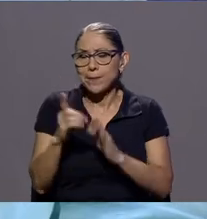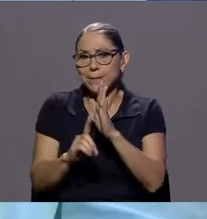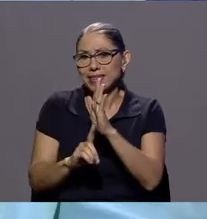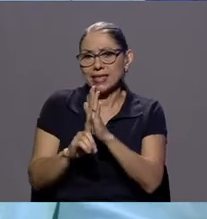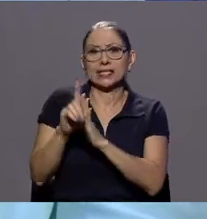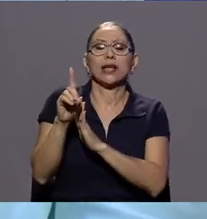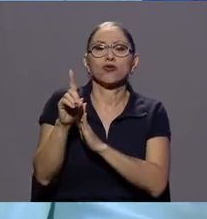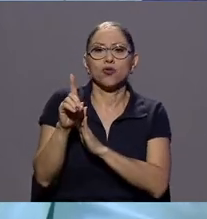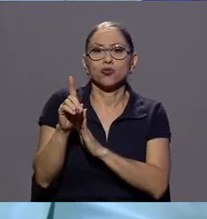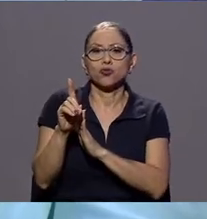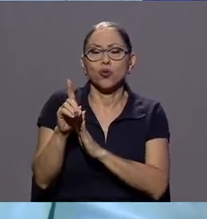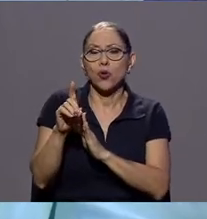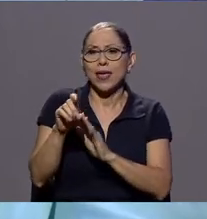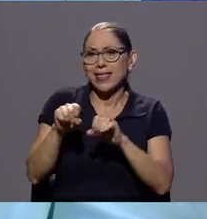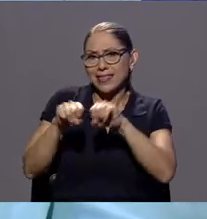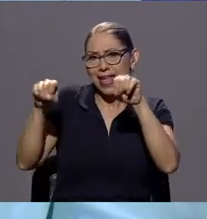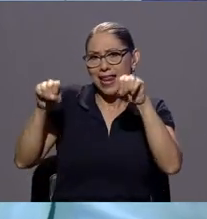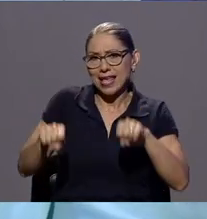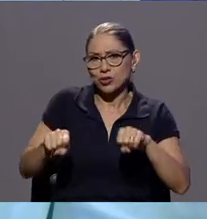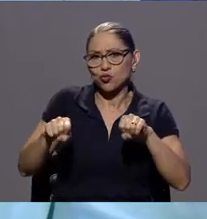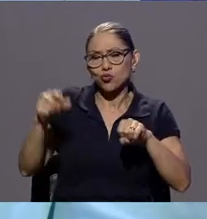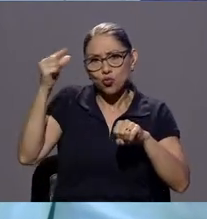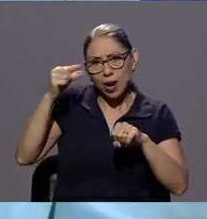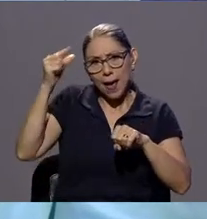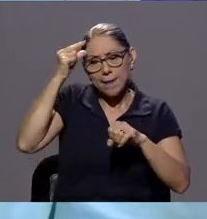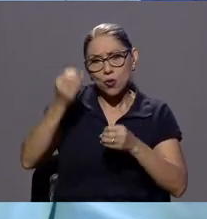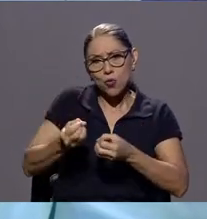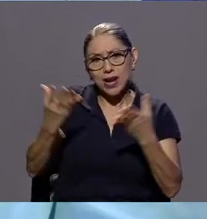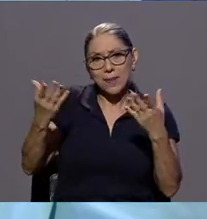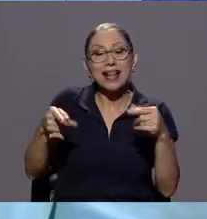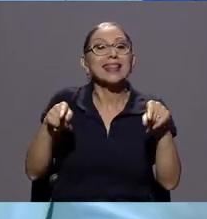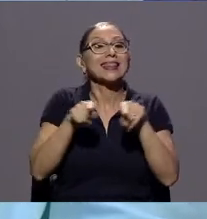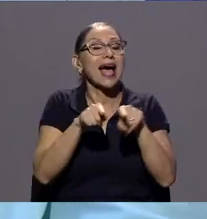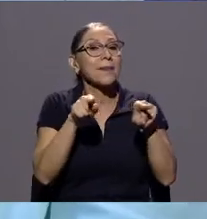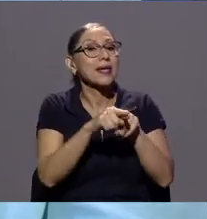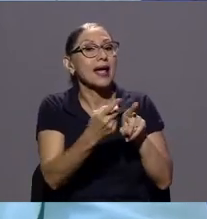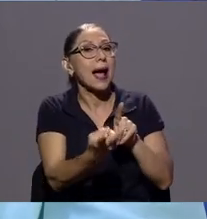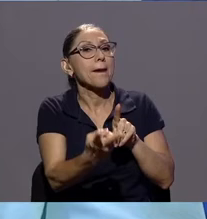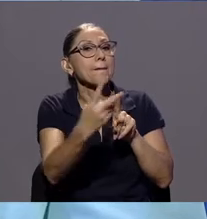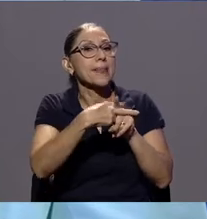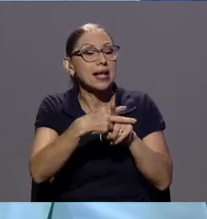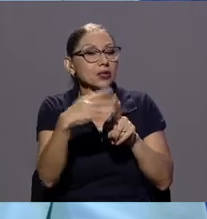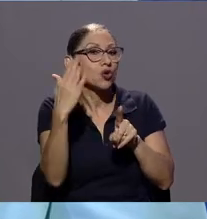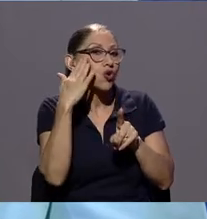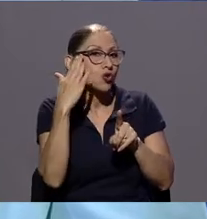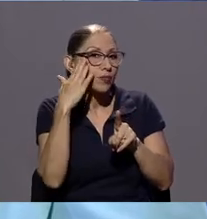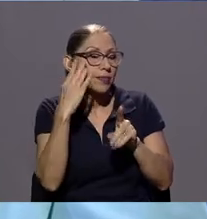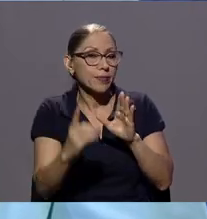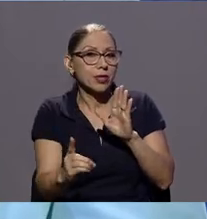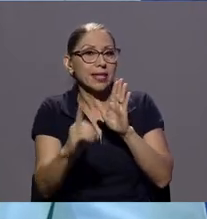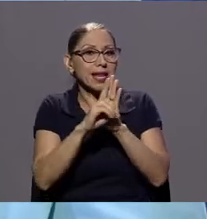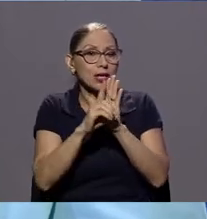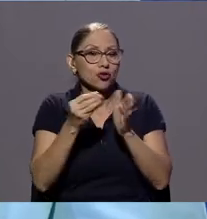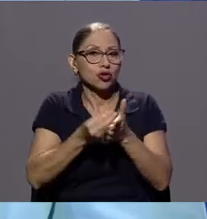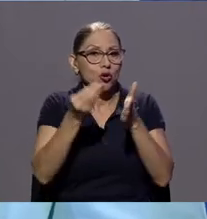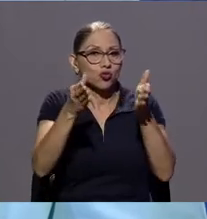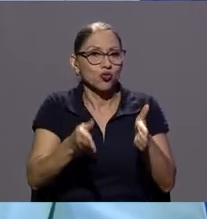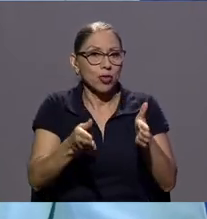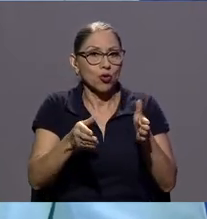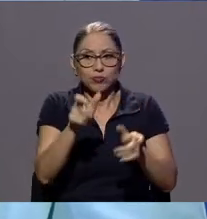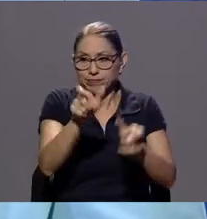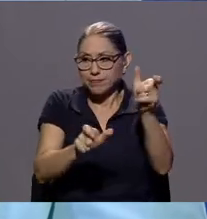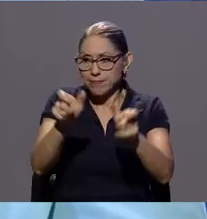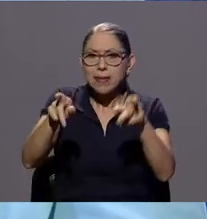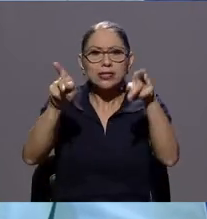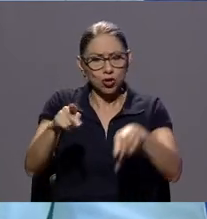desarrollo de la estructura gubernamental sino también la aplicación y el conocimiento de los derechos del consumidor por parte de la